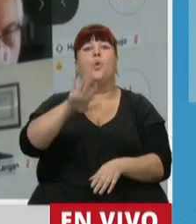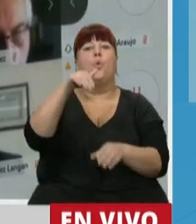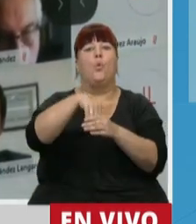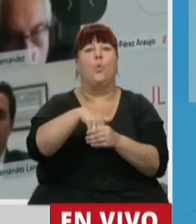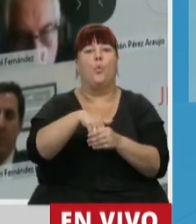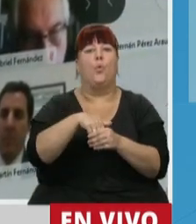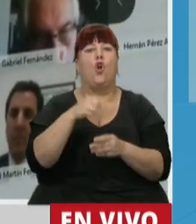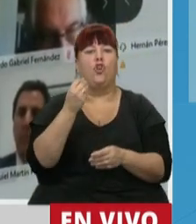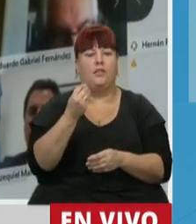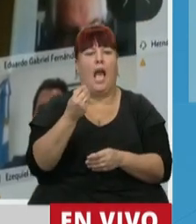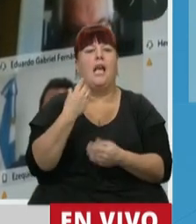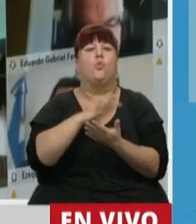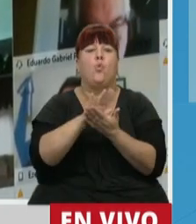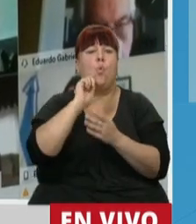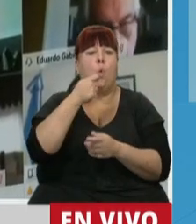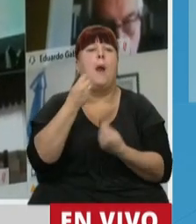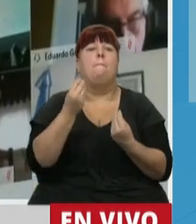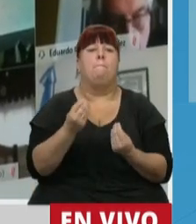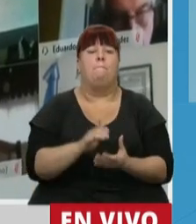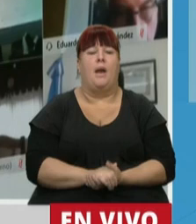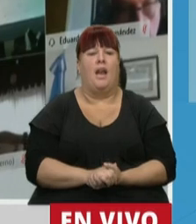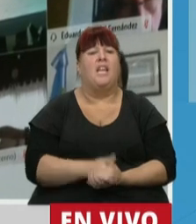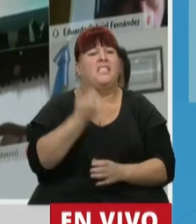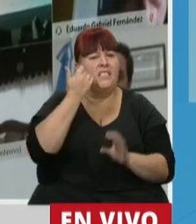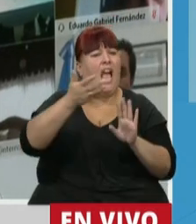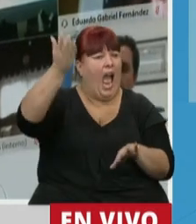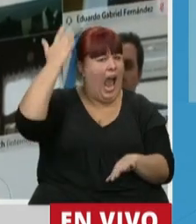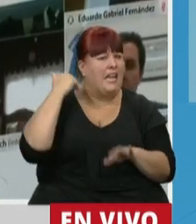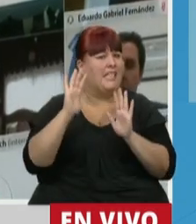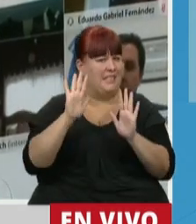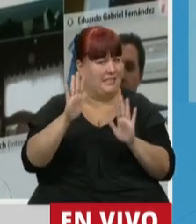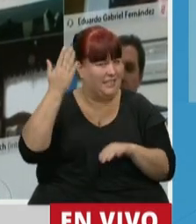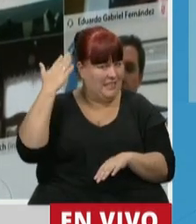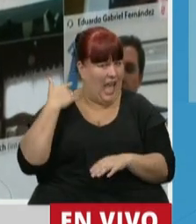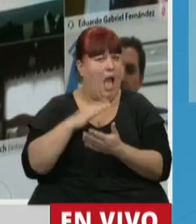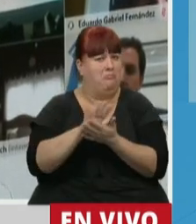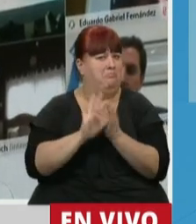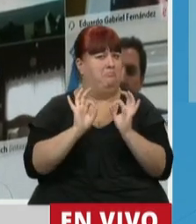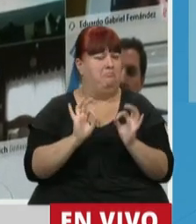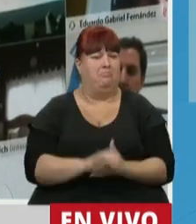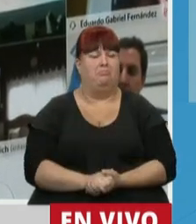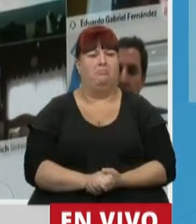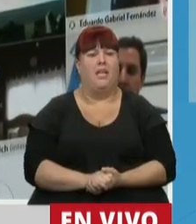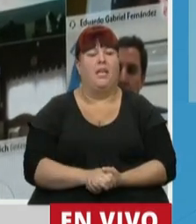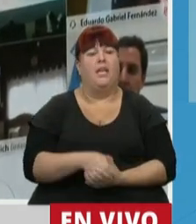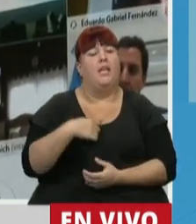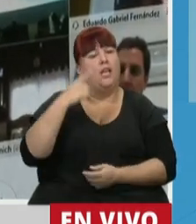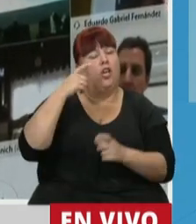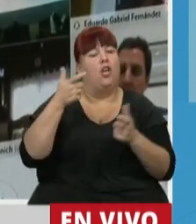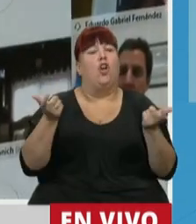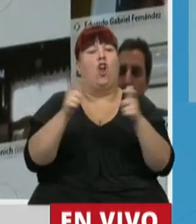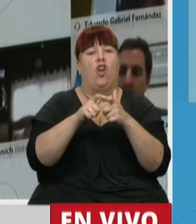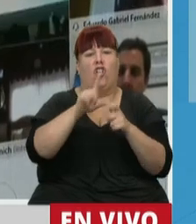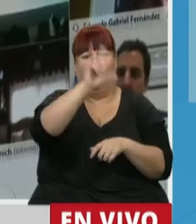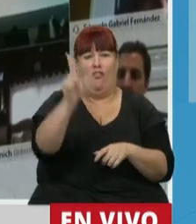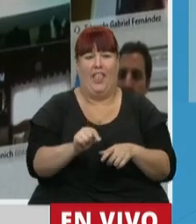votar es una respuesta a un hecho que ya estaba en la práctica resuelta. Creo que el Consejo Federal de